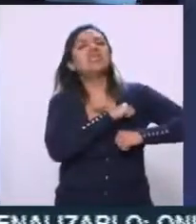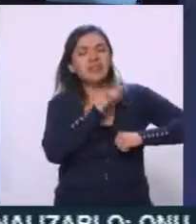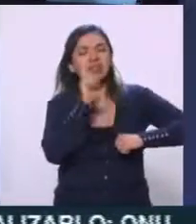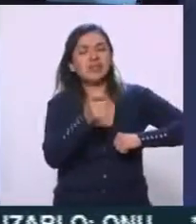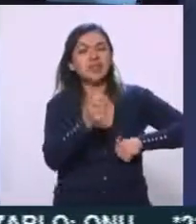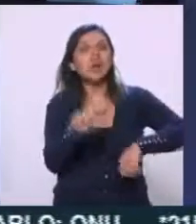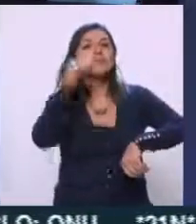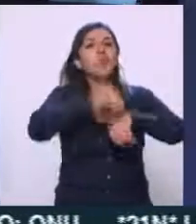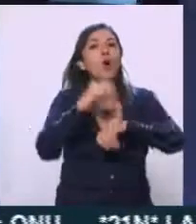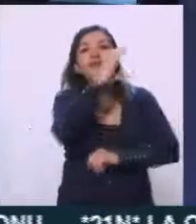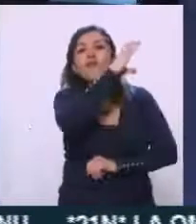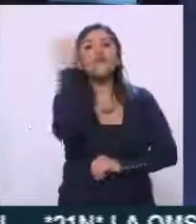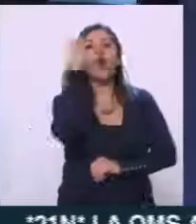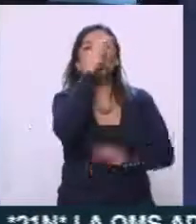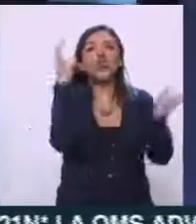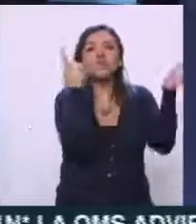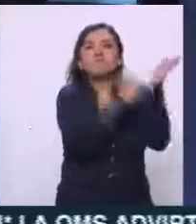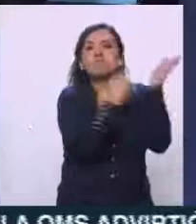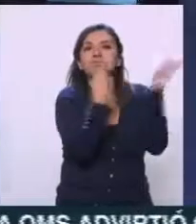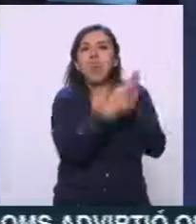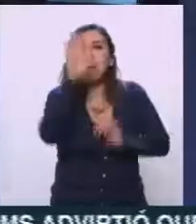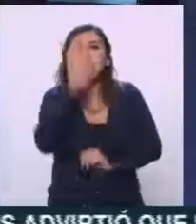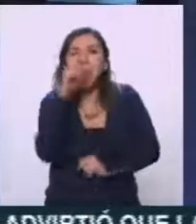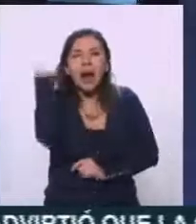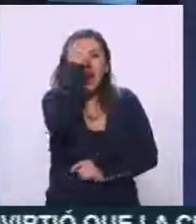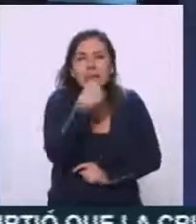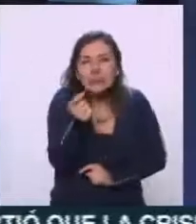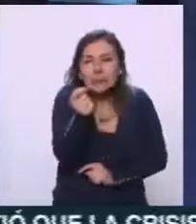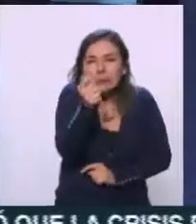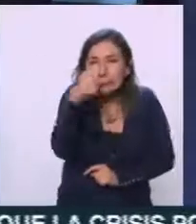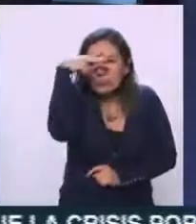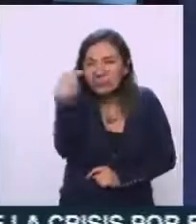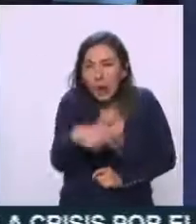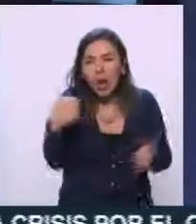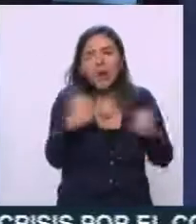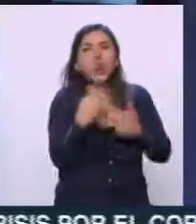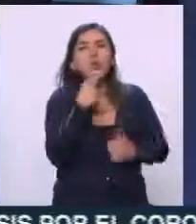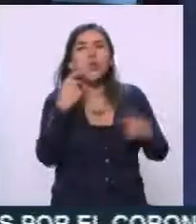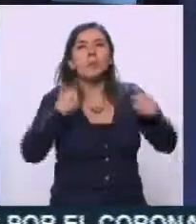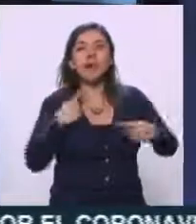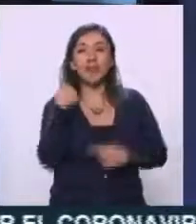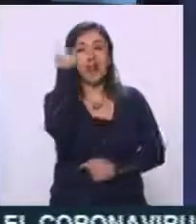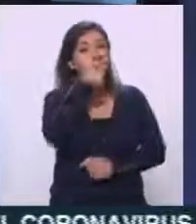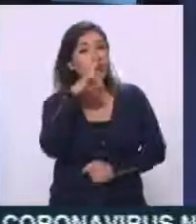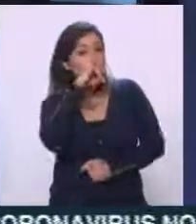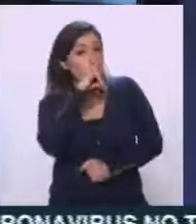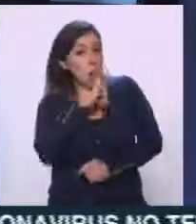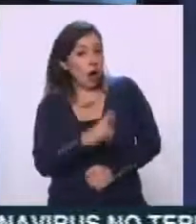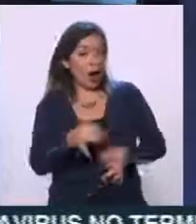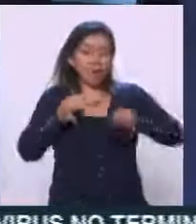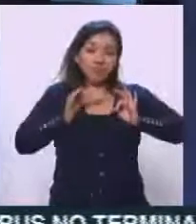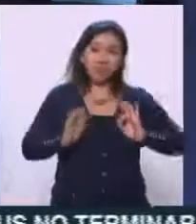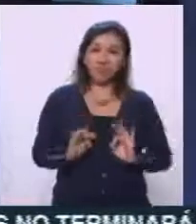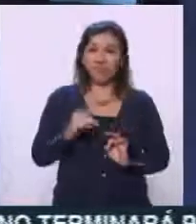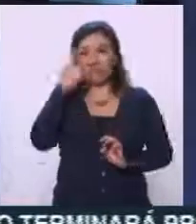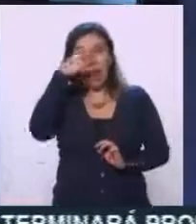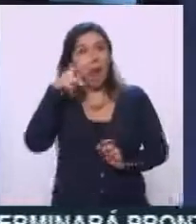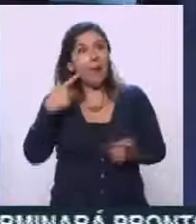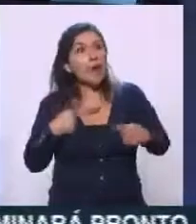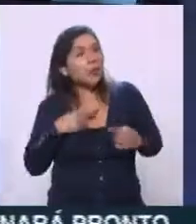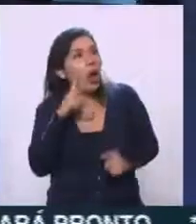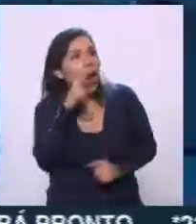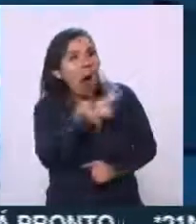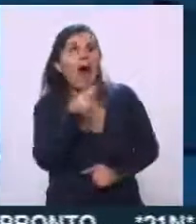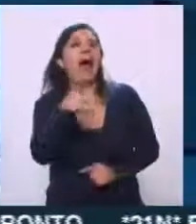de ponerles fotos de gente que parezca mexicanos, generalmente usan fotos de gente guapa, ese es uno de los distintivos para que la gente no caiga,